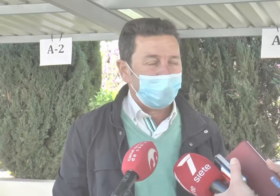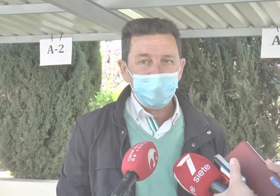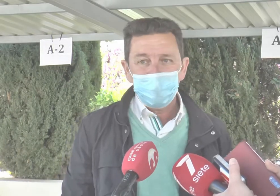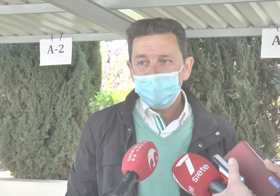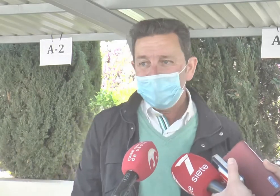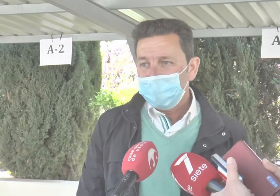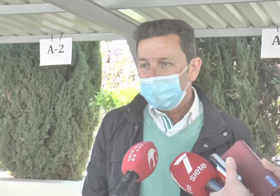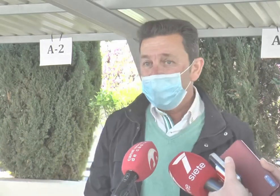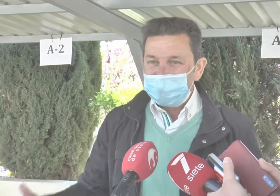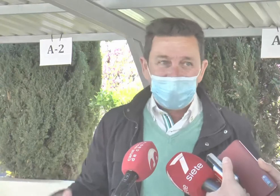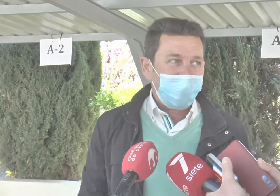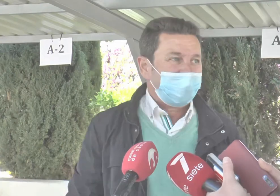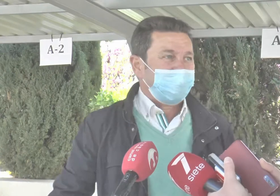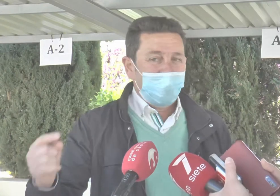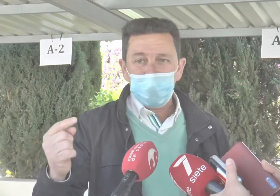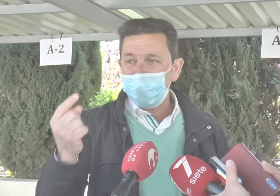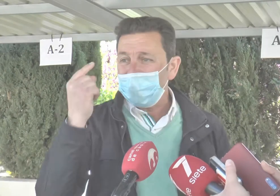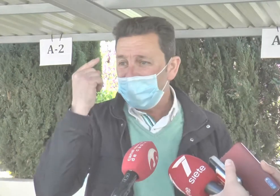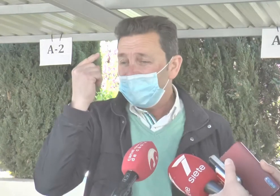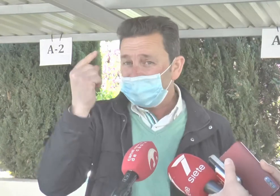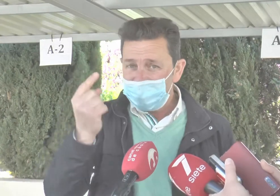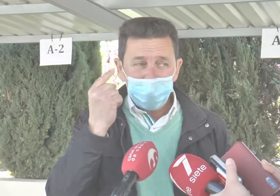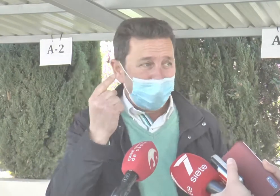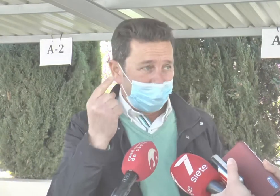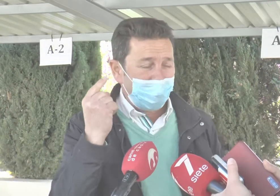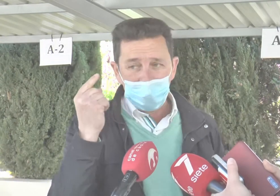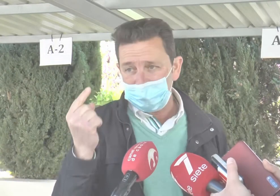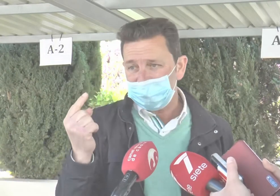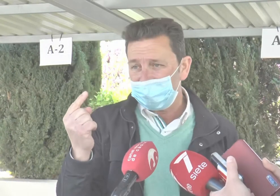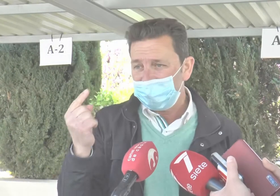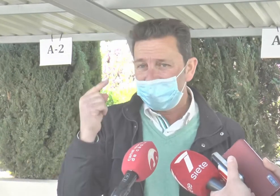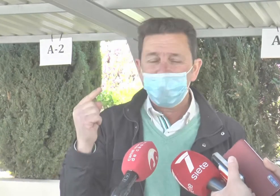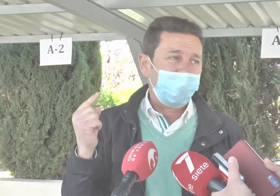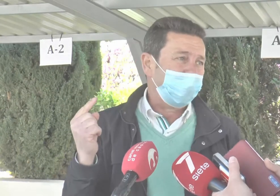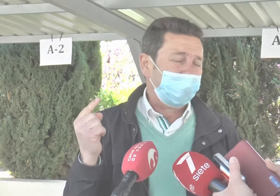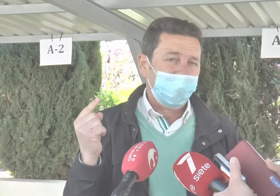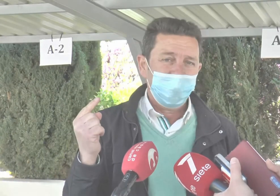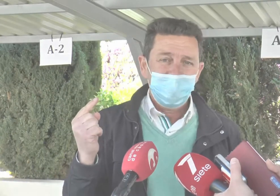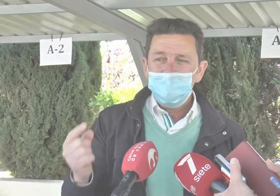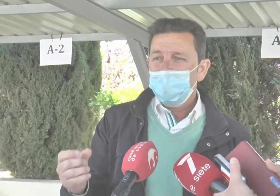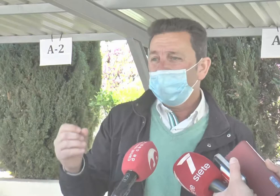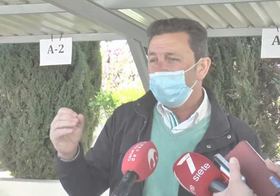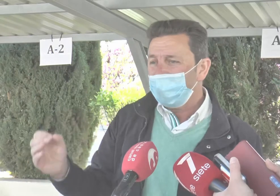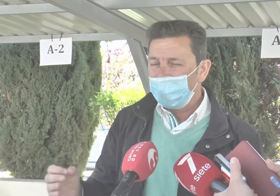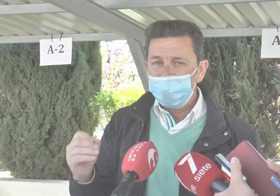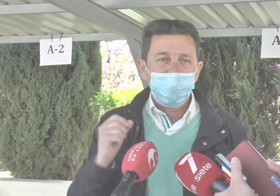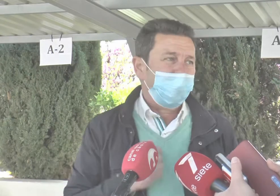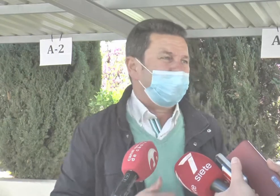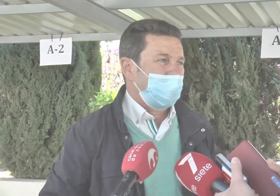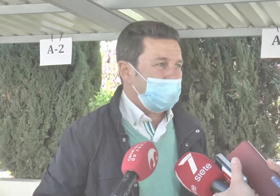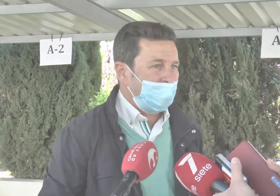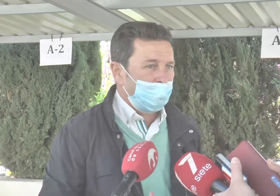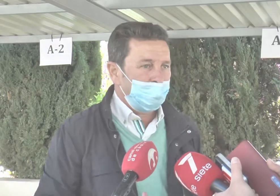se encontraba. Más grave es que se le bonifica, siendo la primera empresa en arco de la frontera, por un valor